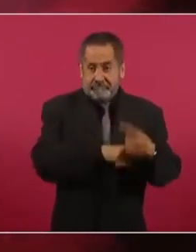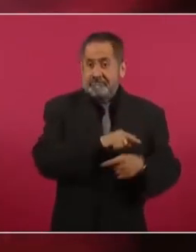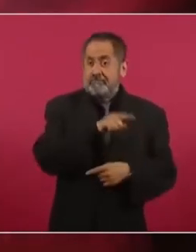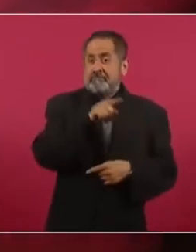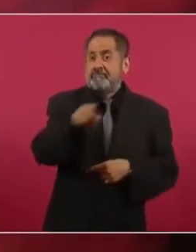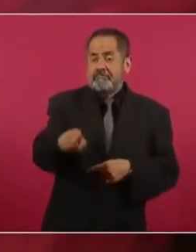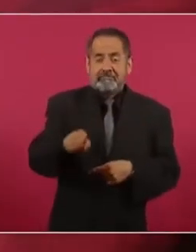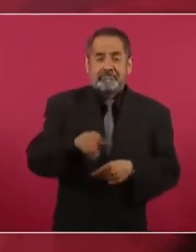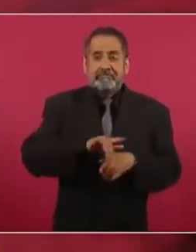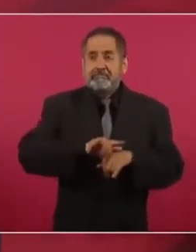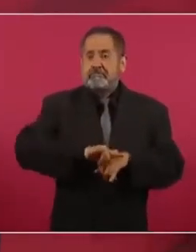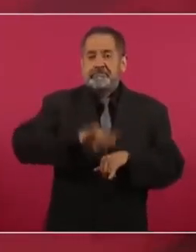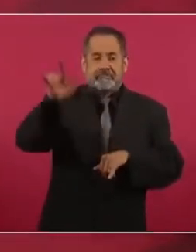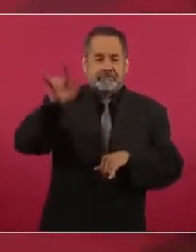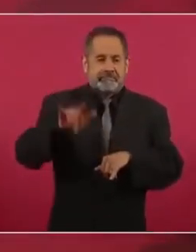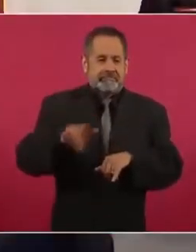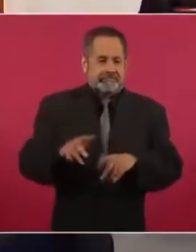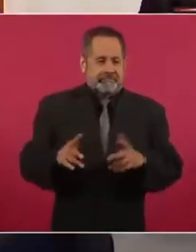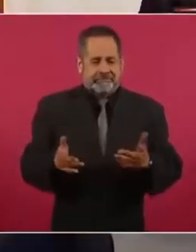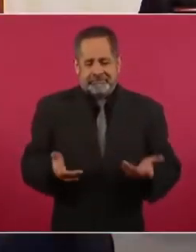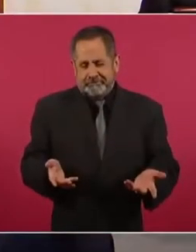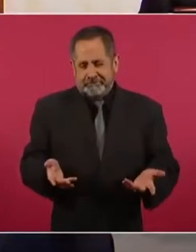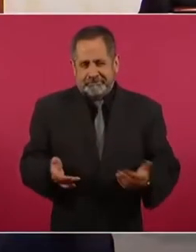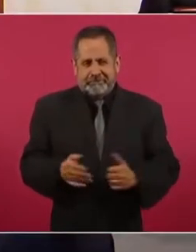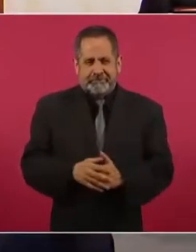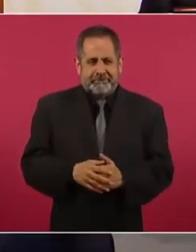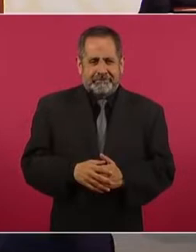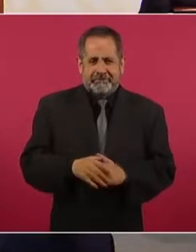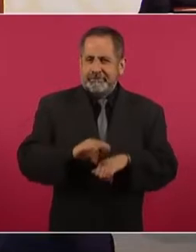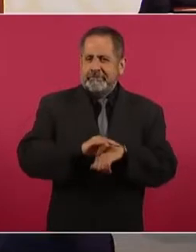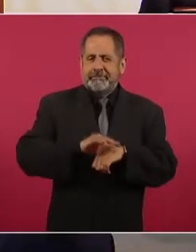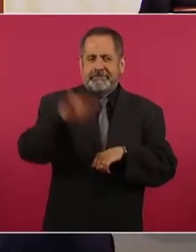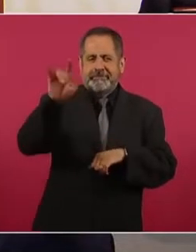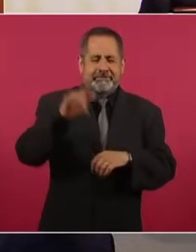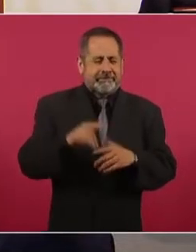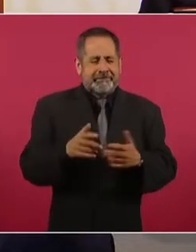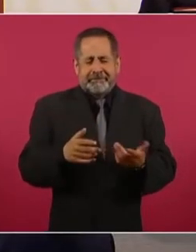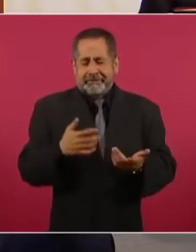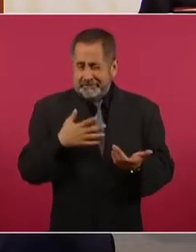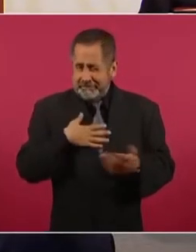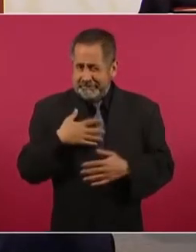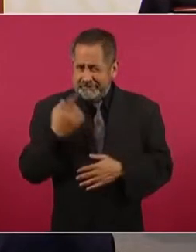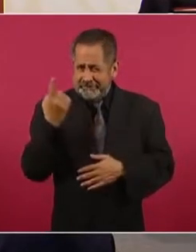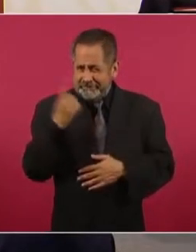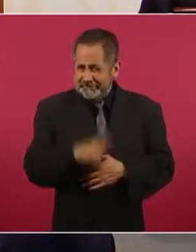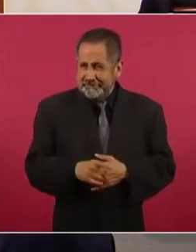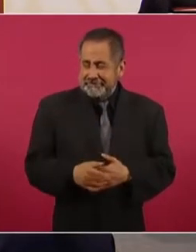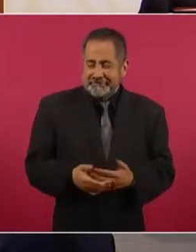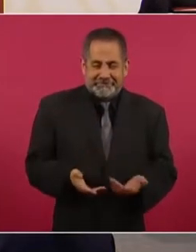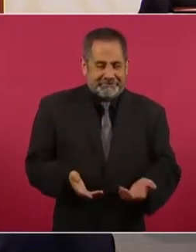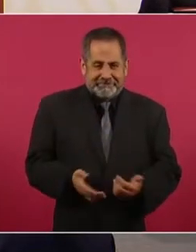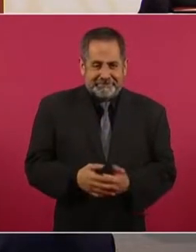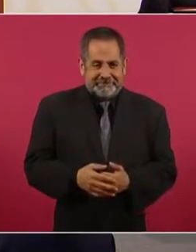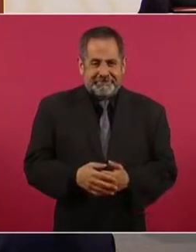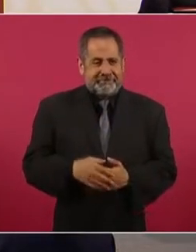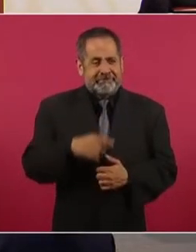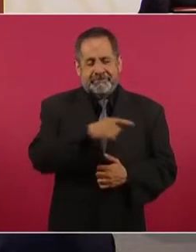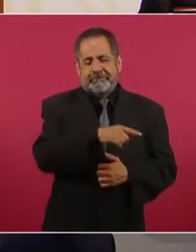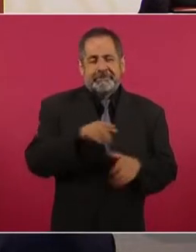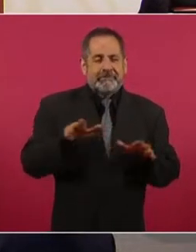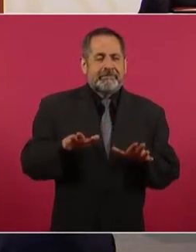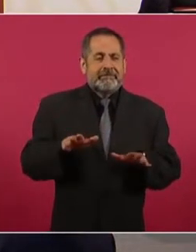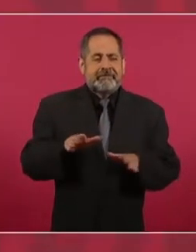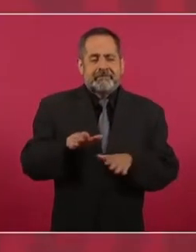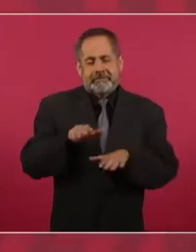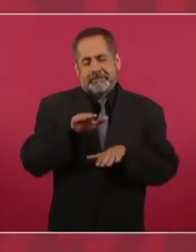o de salir de la terminal del aeropuerto Felipe Ángeles.